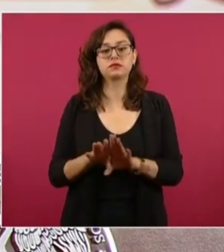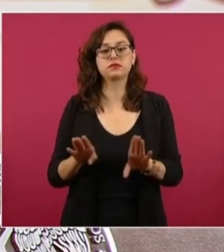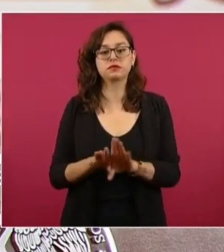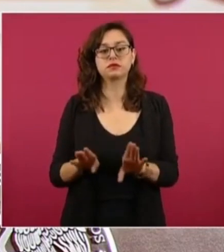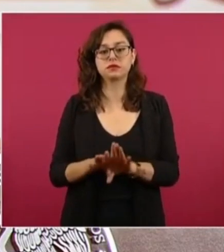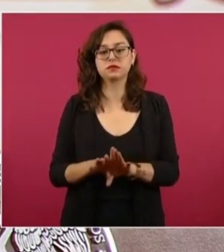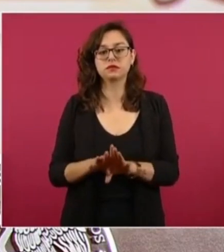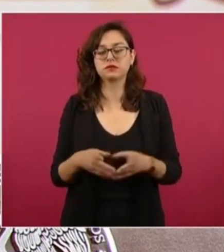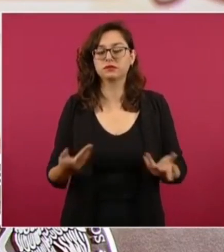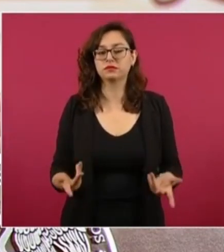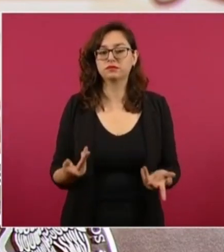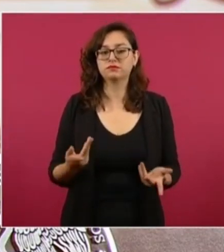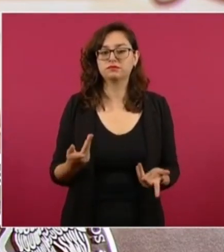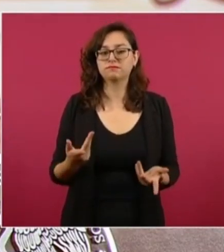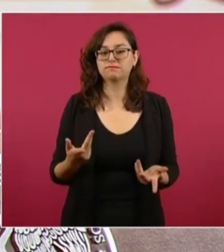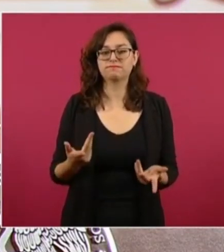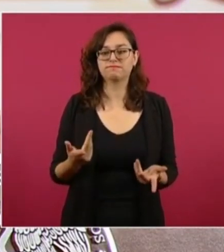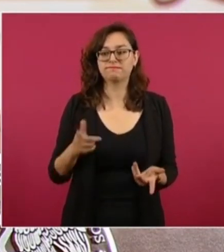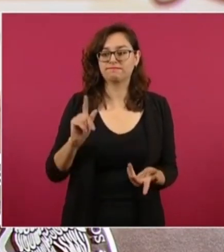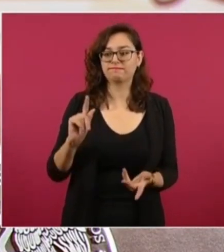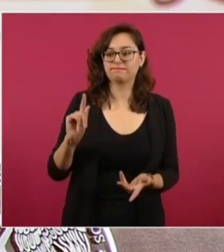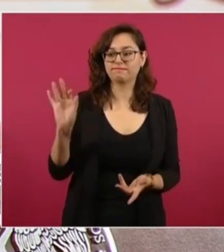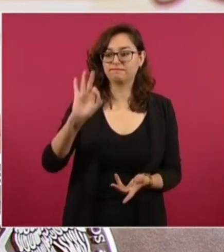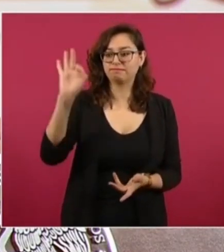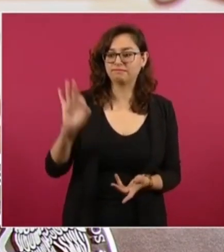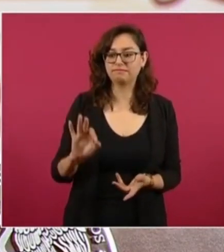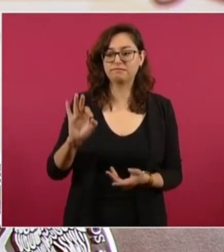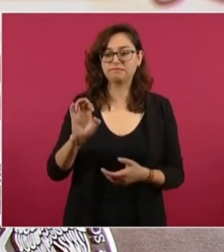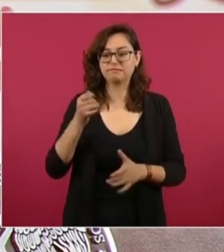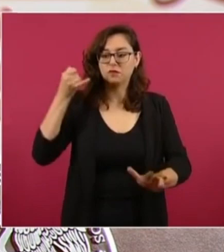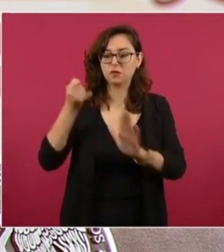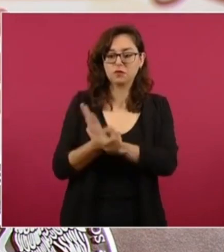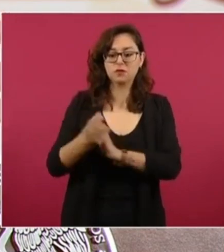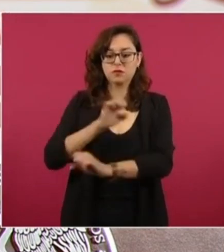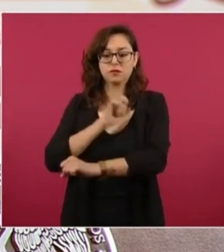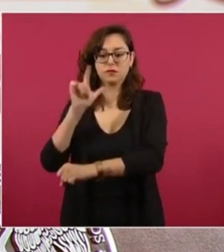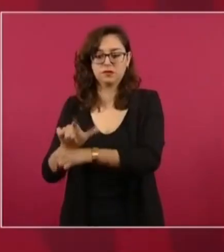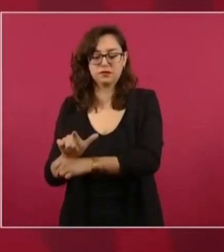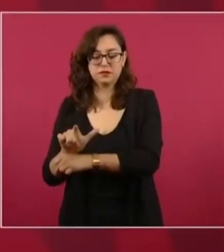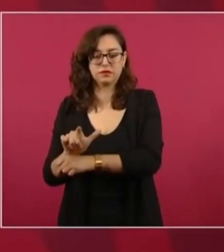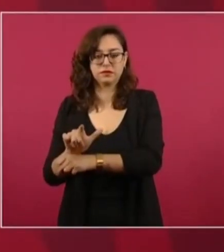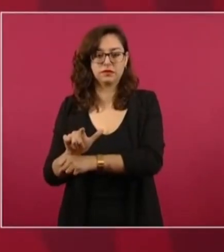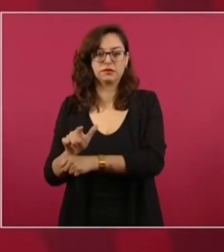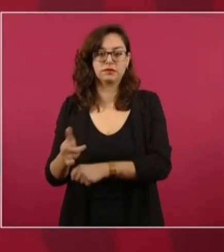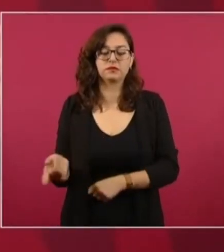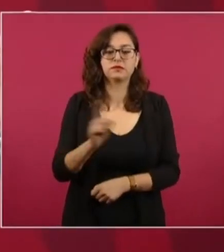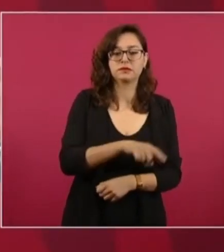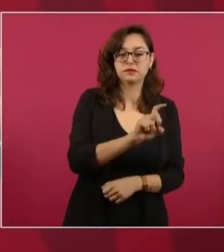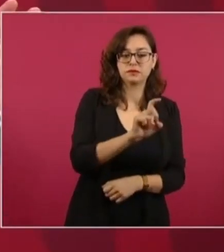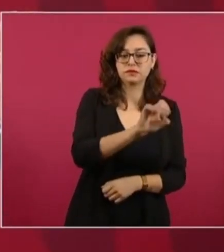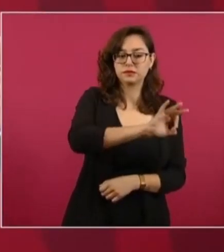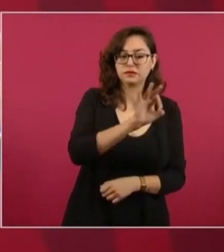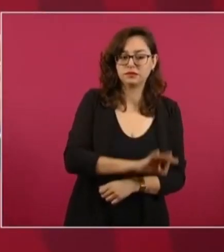partes de necesidad de médicos especialistas y una tercera parte de médicos generales.